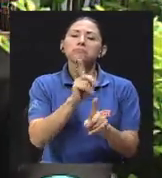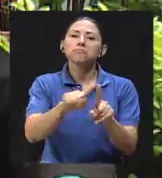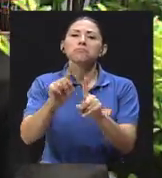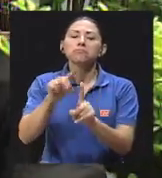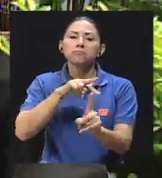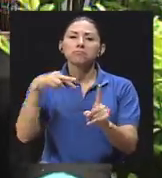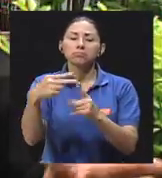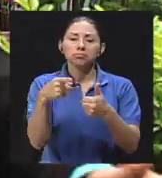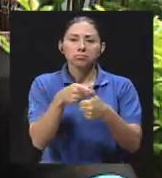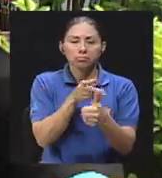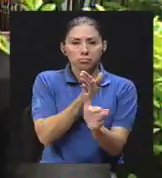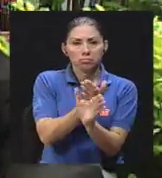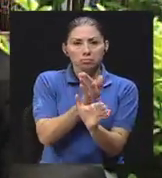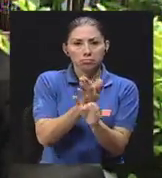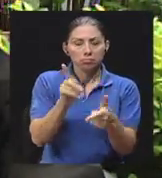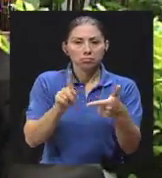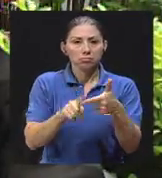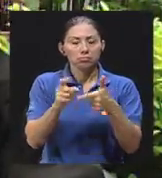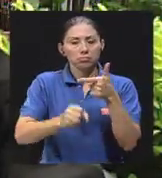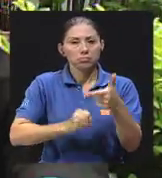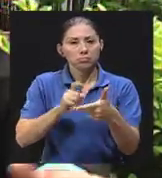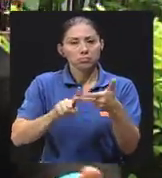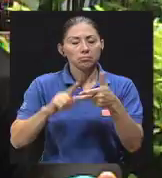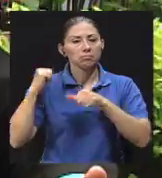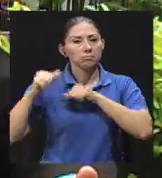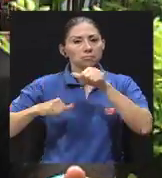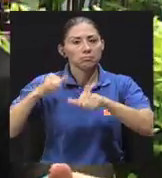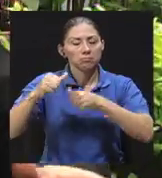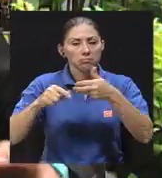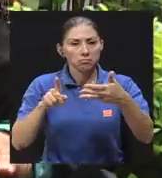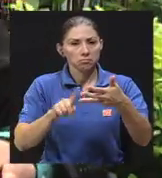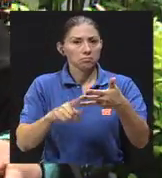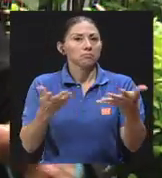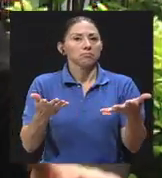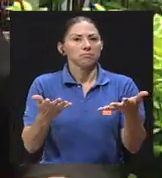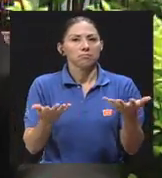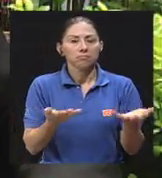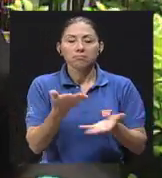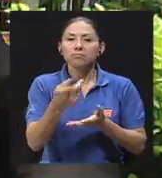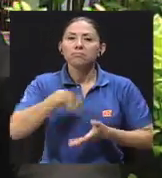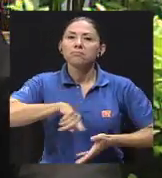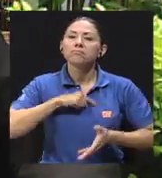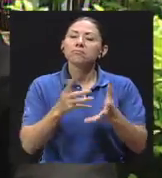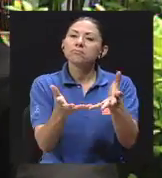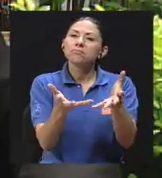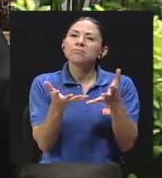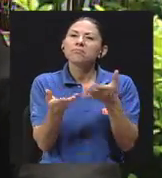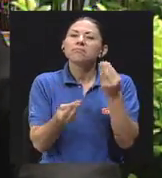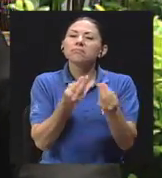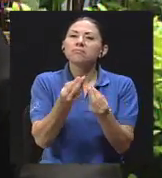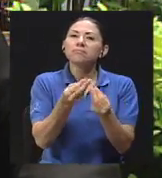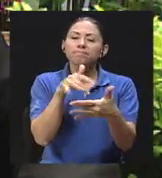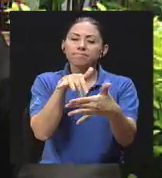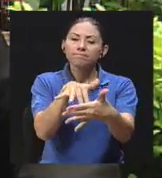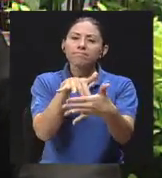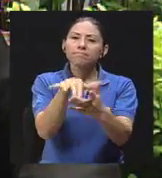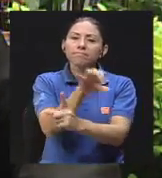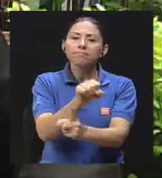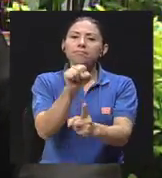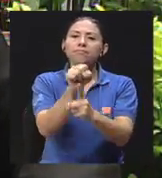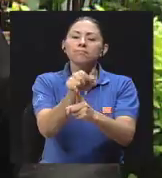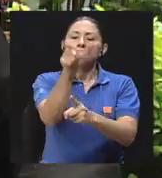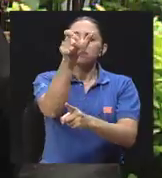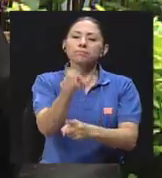desde la área psicológica, la área etológica, la área antropológica. Y lo que queremos es, sobre todo, estudiar el fenómeno de la